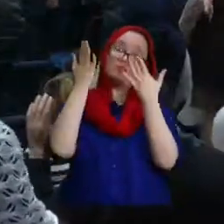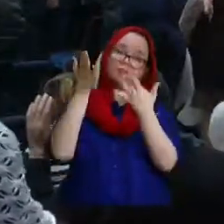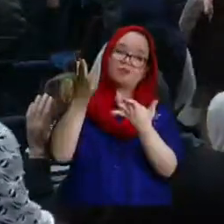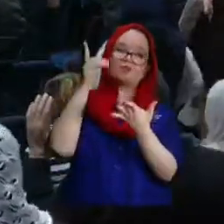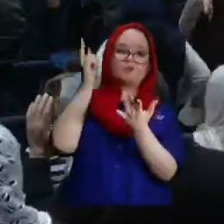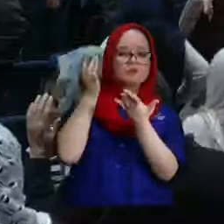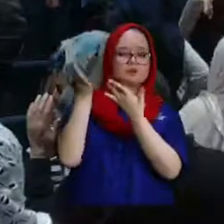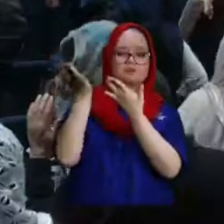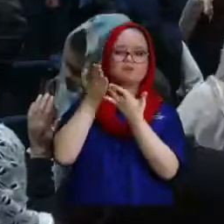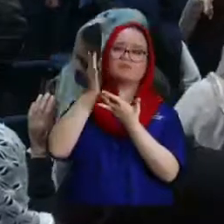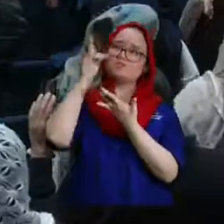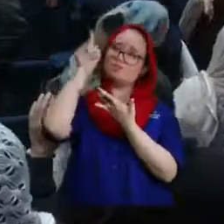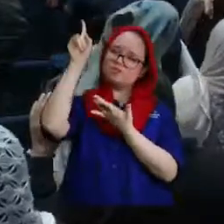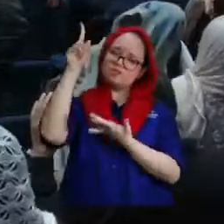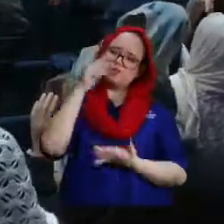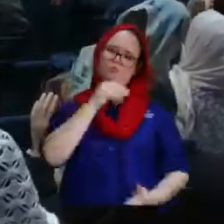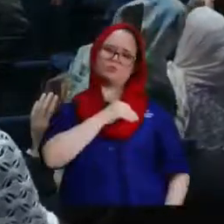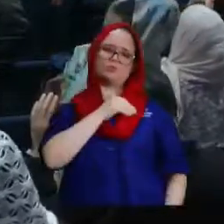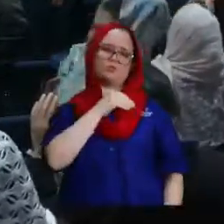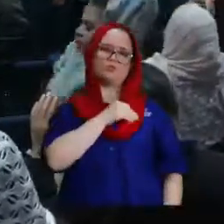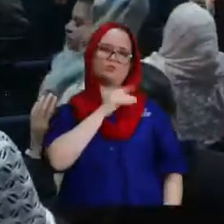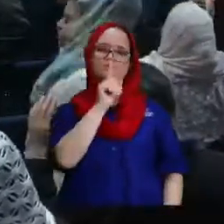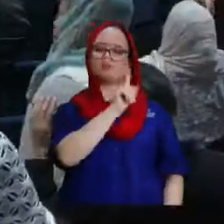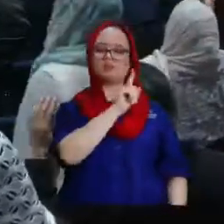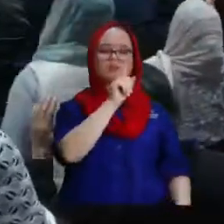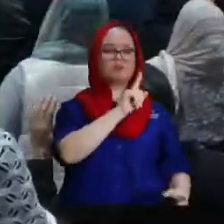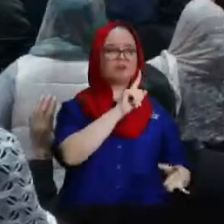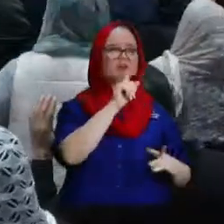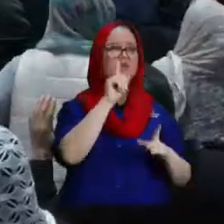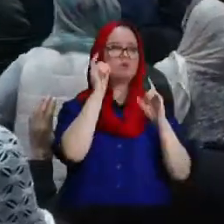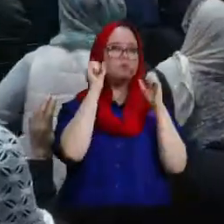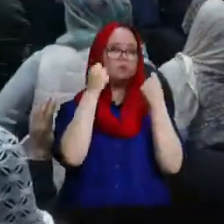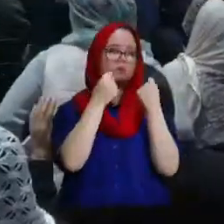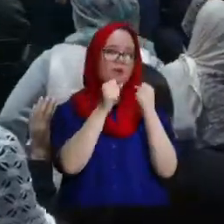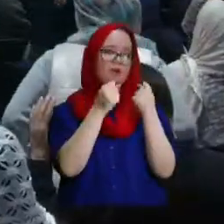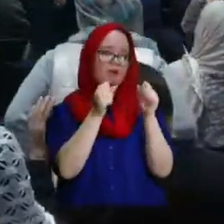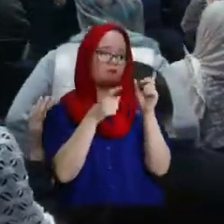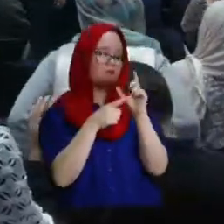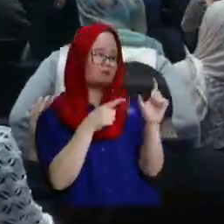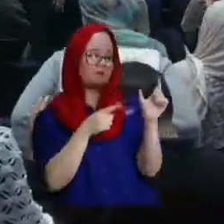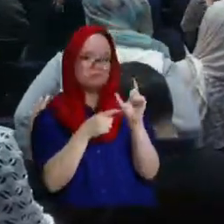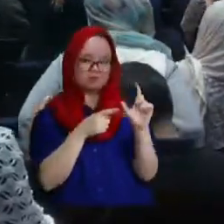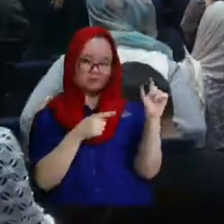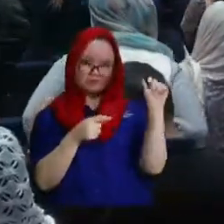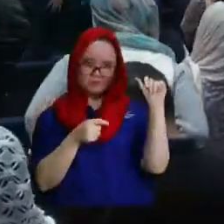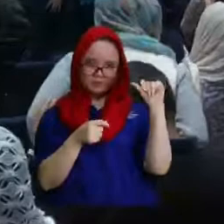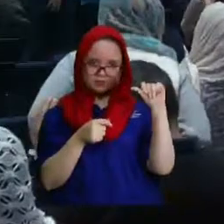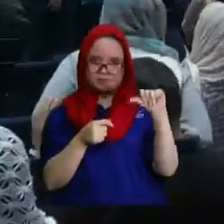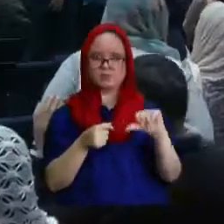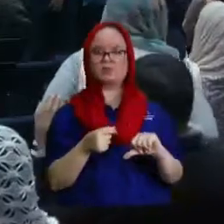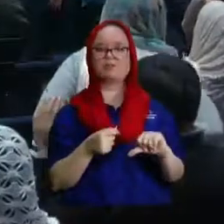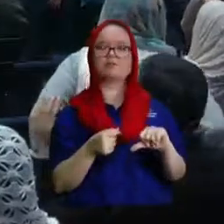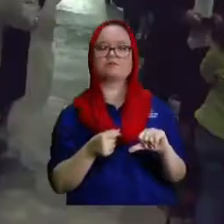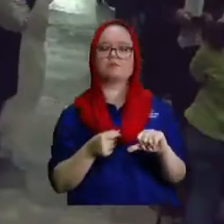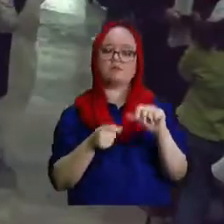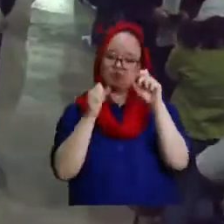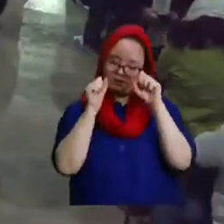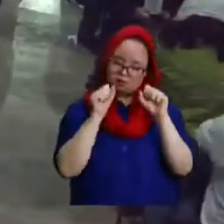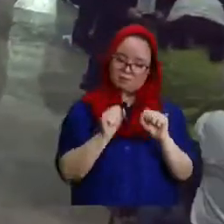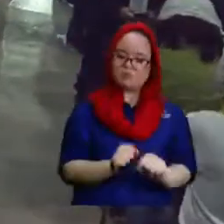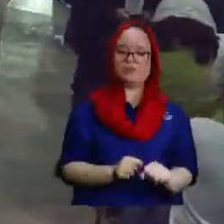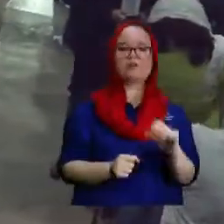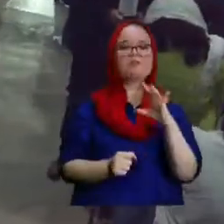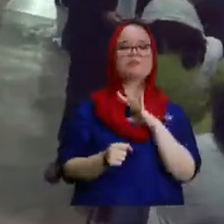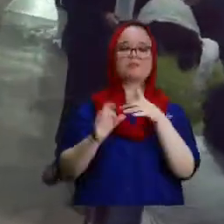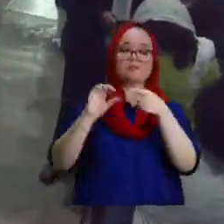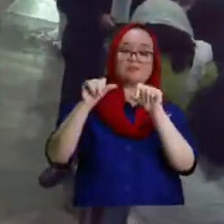tuyo Señor que no copiemos en el nombre de Jesús lo que vemos aquí en la tierra sino que tengamos acceso